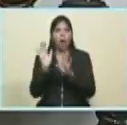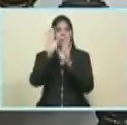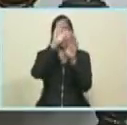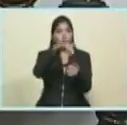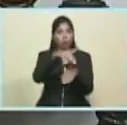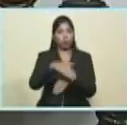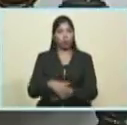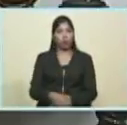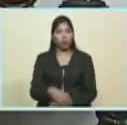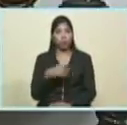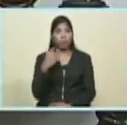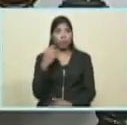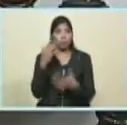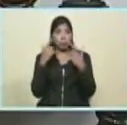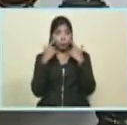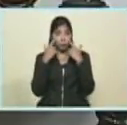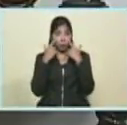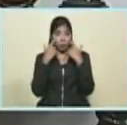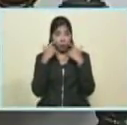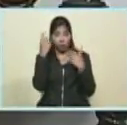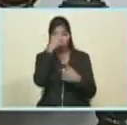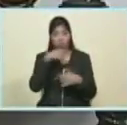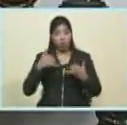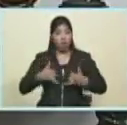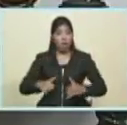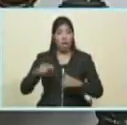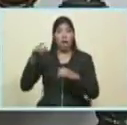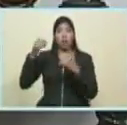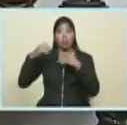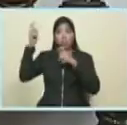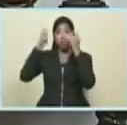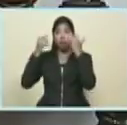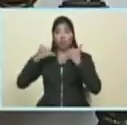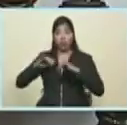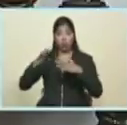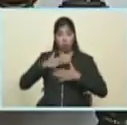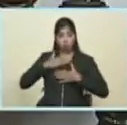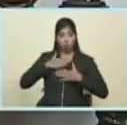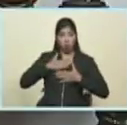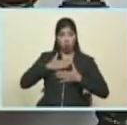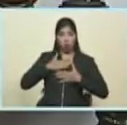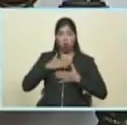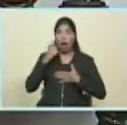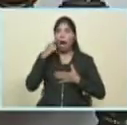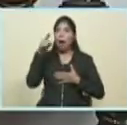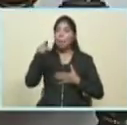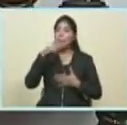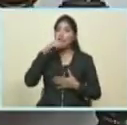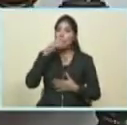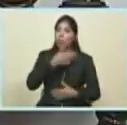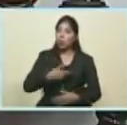que ve este rostro que está aquí, mira, a este hijo de Chávez con su bigote y lo reconocen en cualquier esquina.